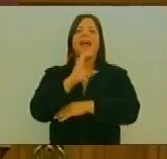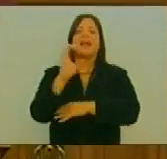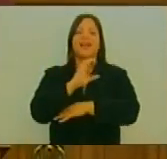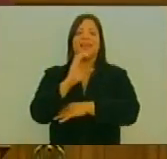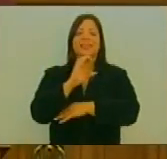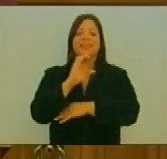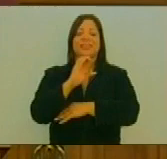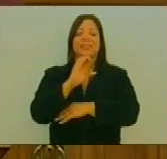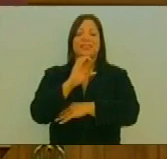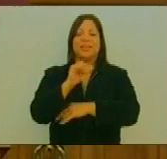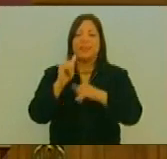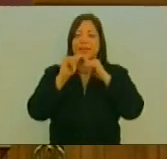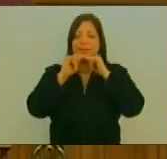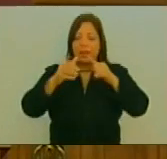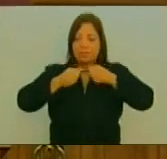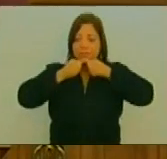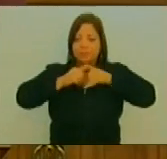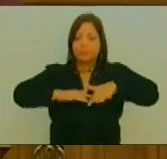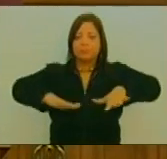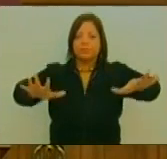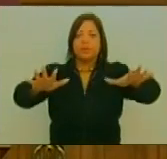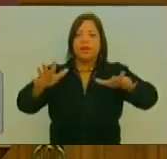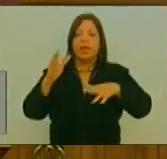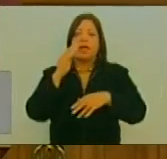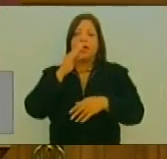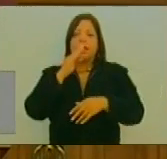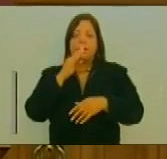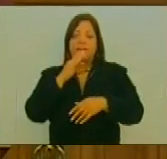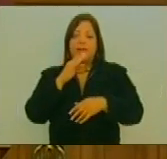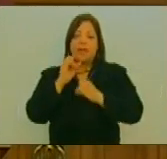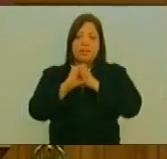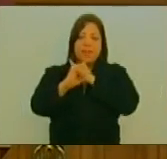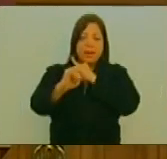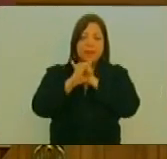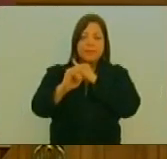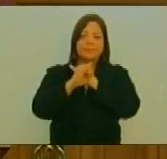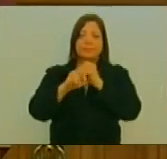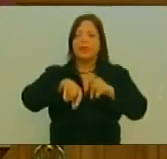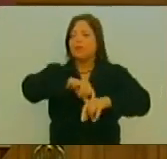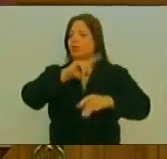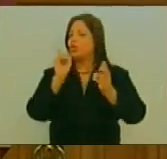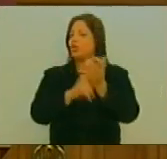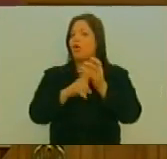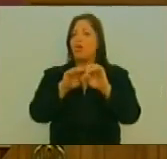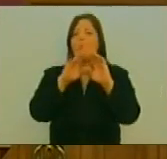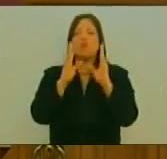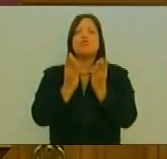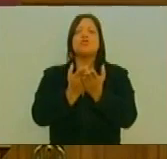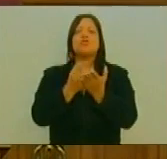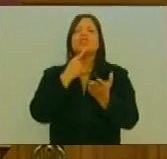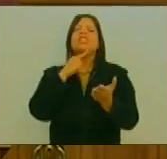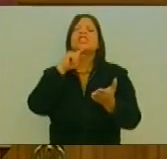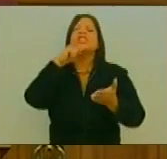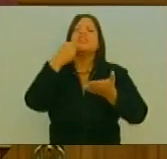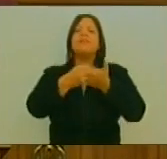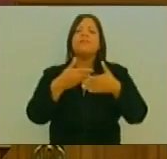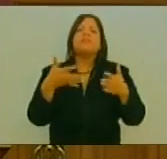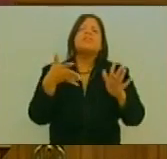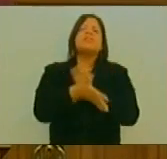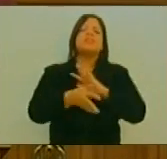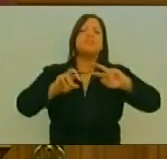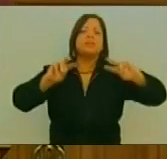La Hemos Estado Difundiendo Por Diferentes Medios En Todo El Mundo Una Declaración Donde